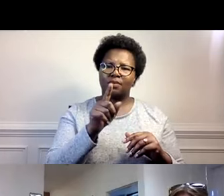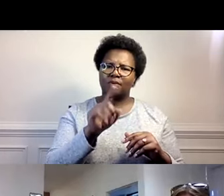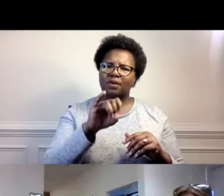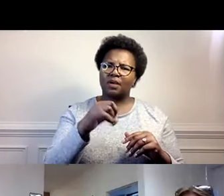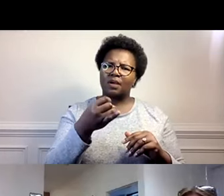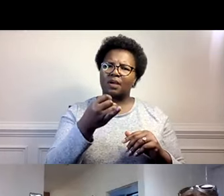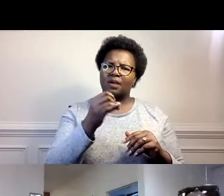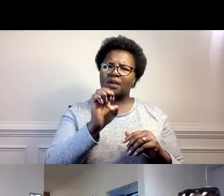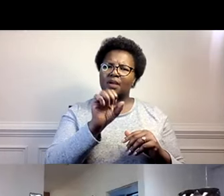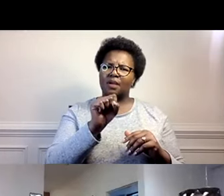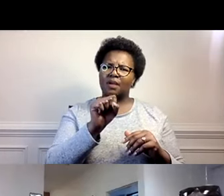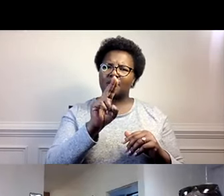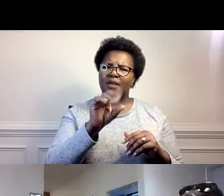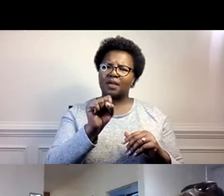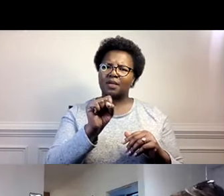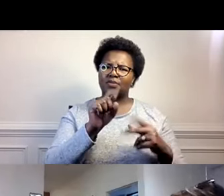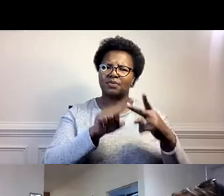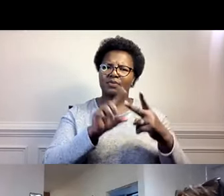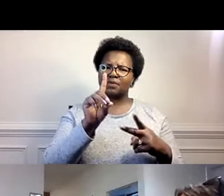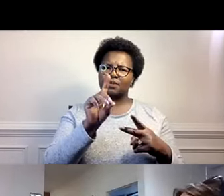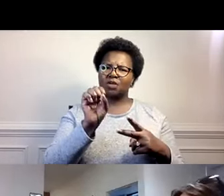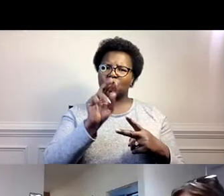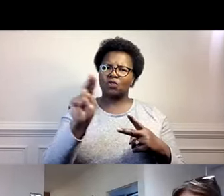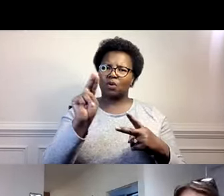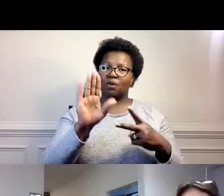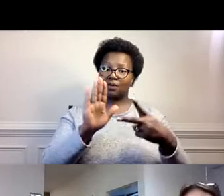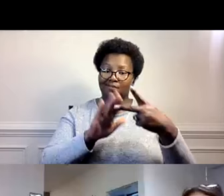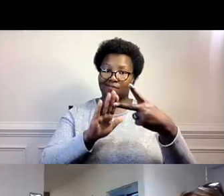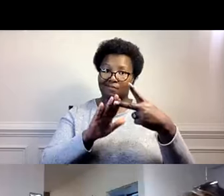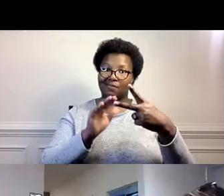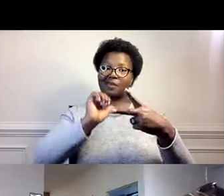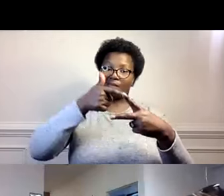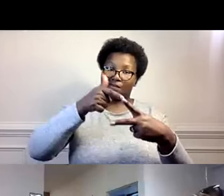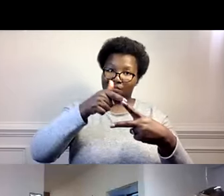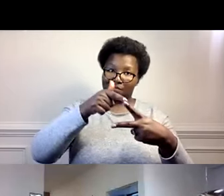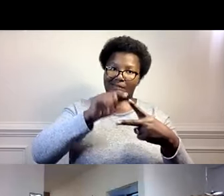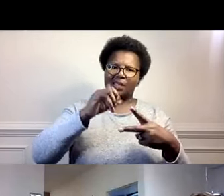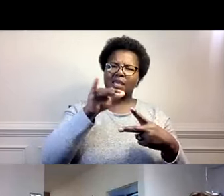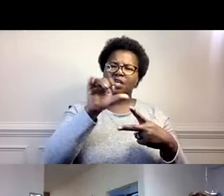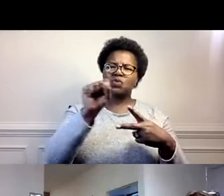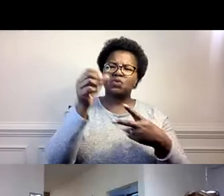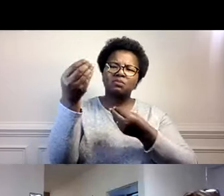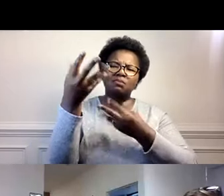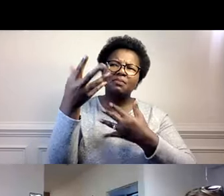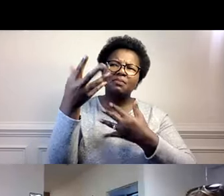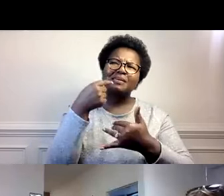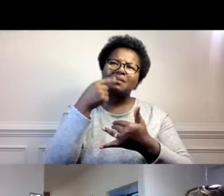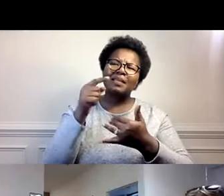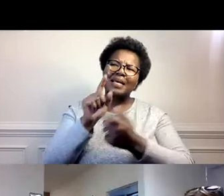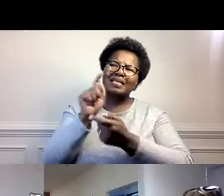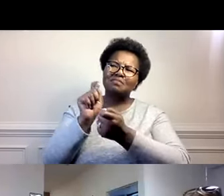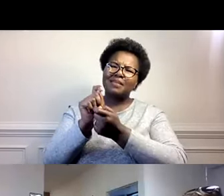Ahora vamos a regresar y hablar con Jesús y Don. Don, primero tú y luego Jesús. ¿Cuáles son algunas de las cosas